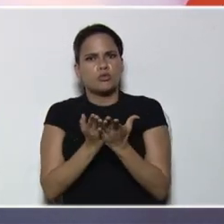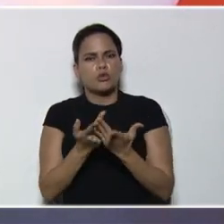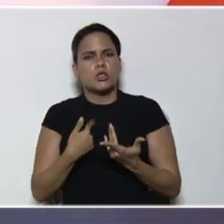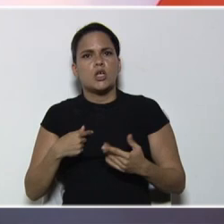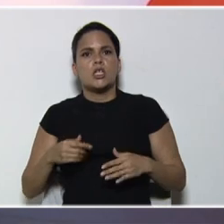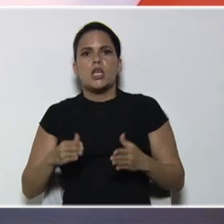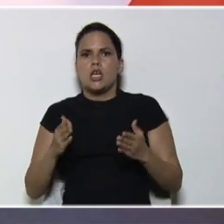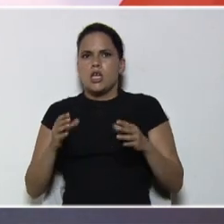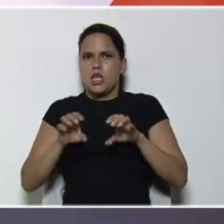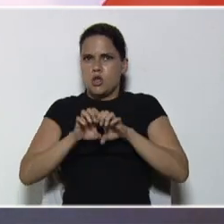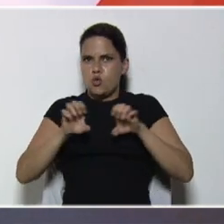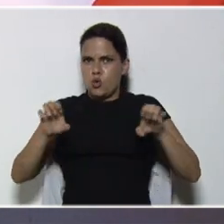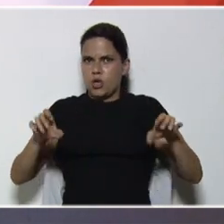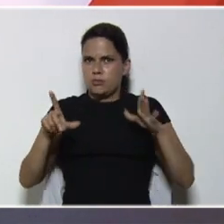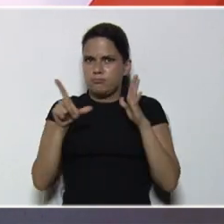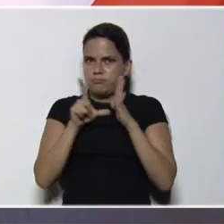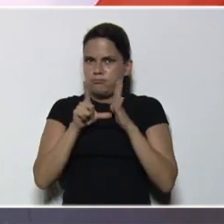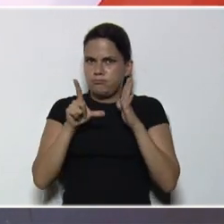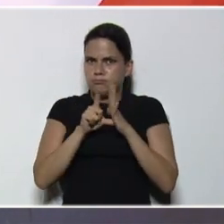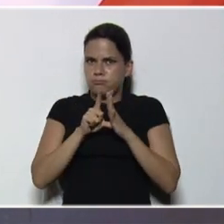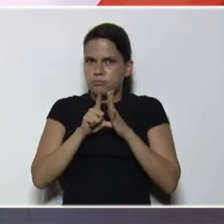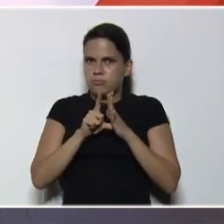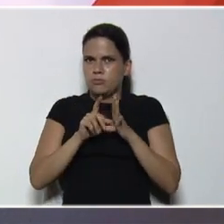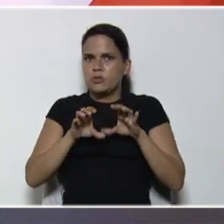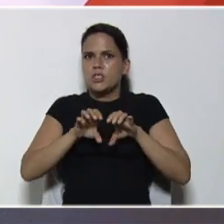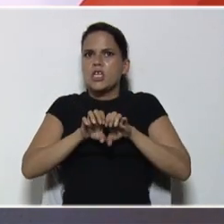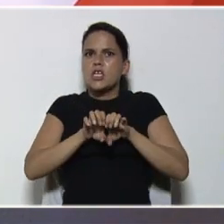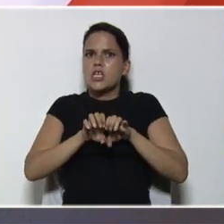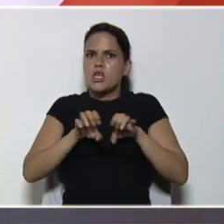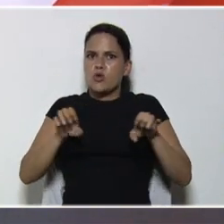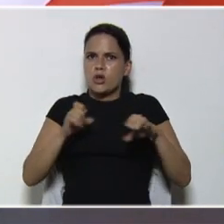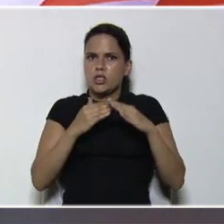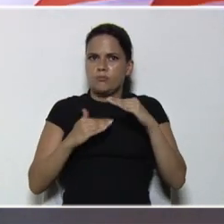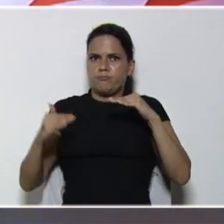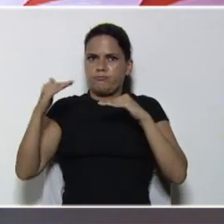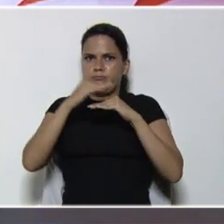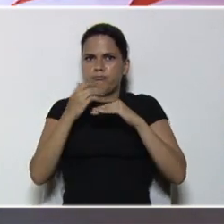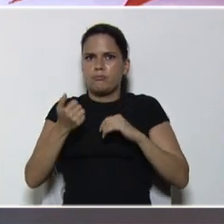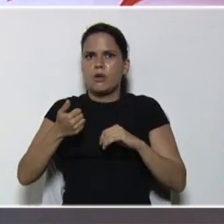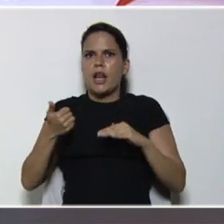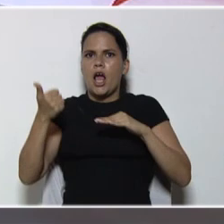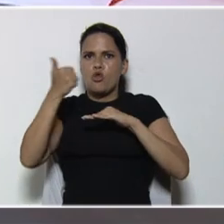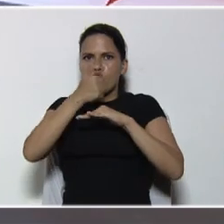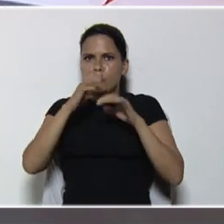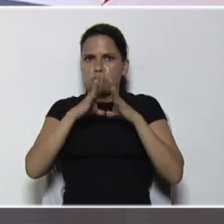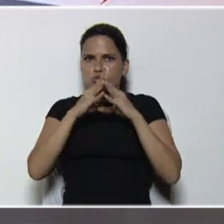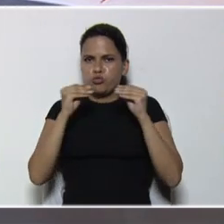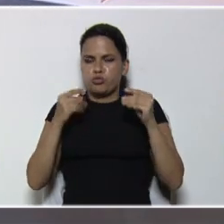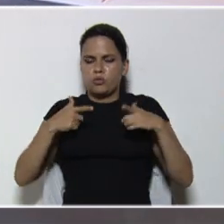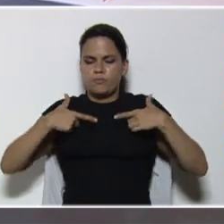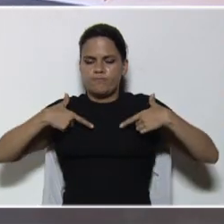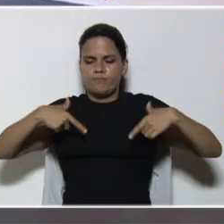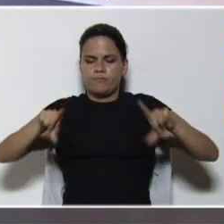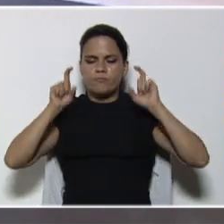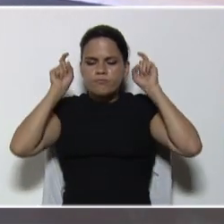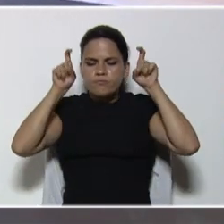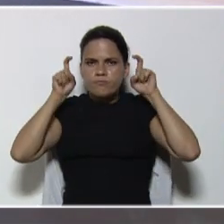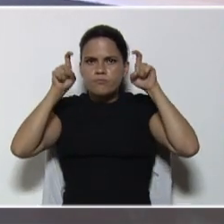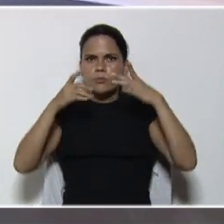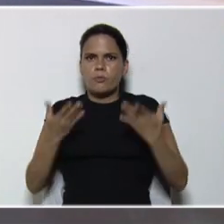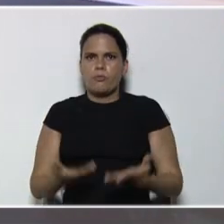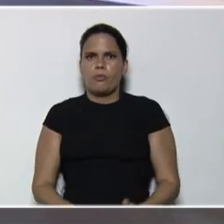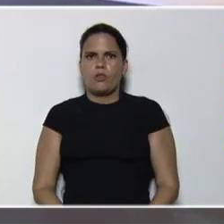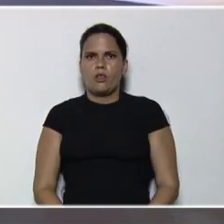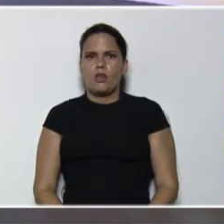de educación media general, media técnica, y la modalidad de educación para adultos, en todas las áreas, de formación,